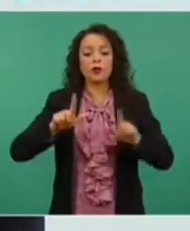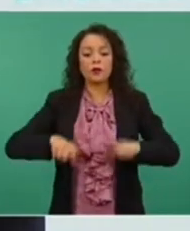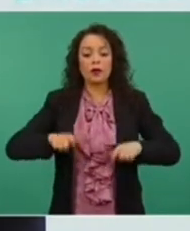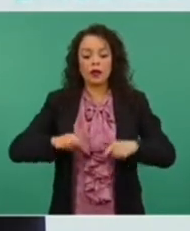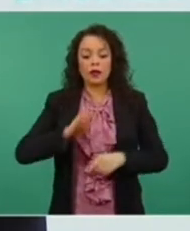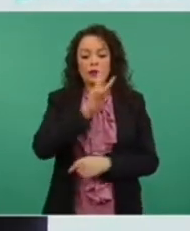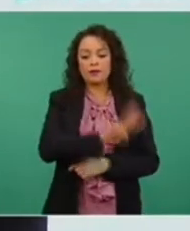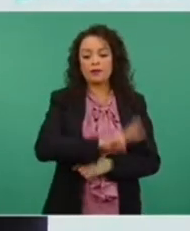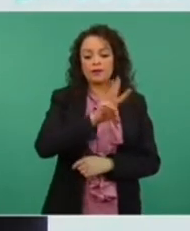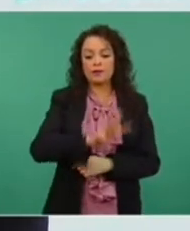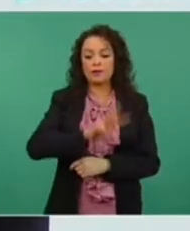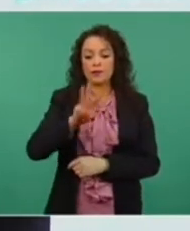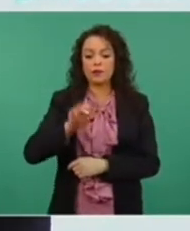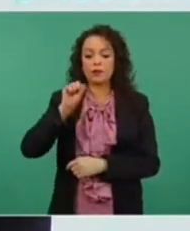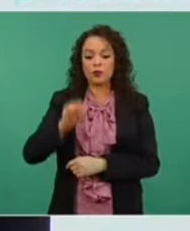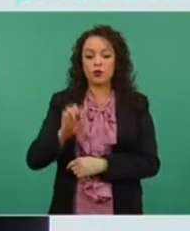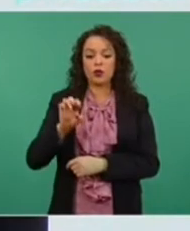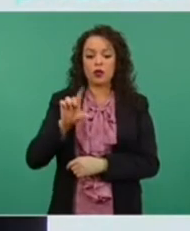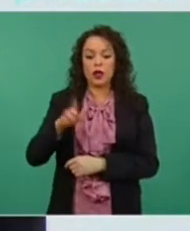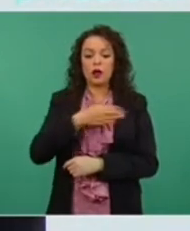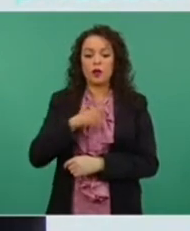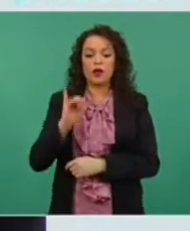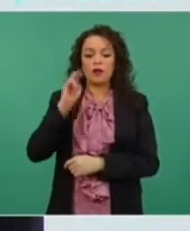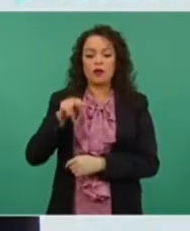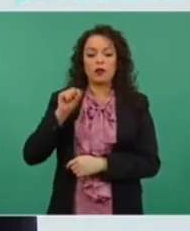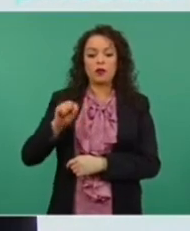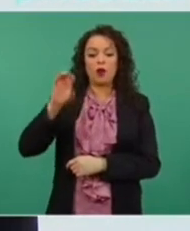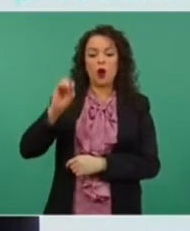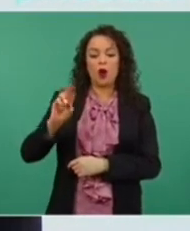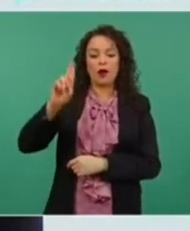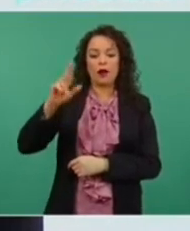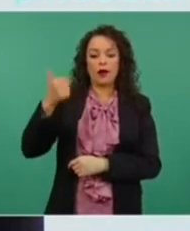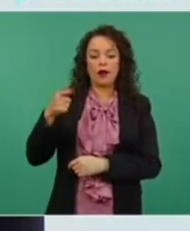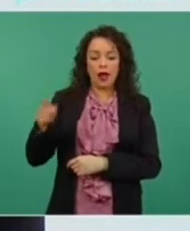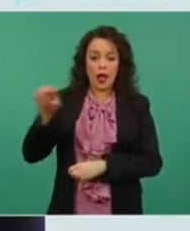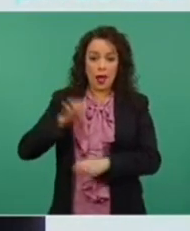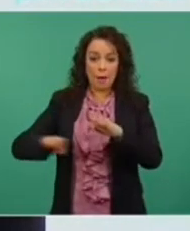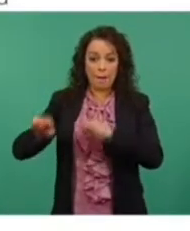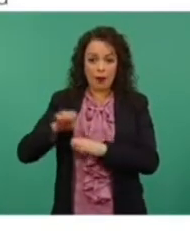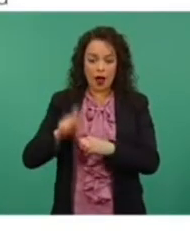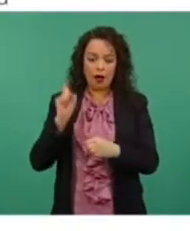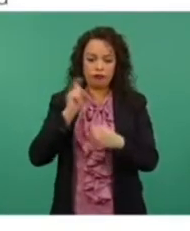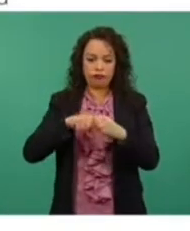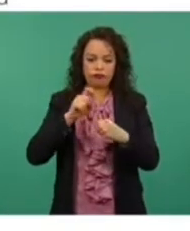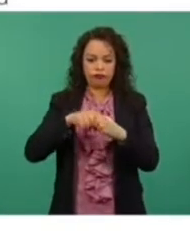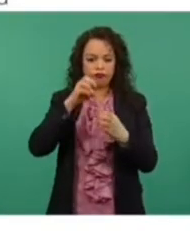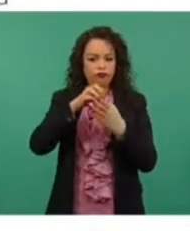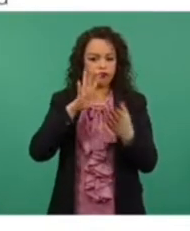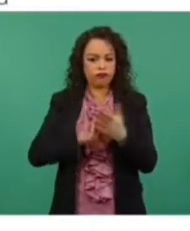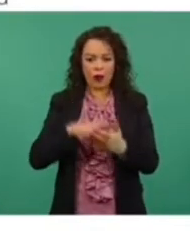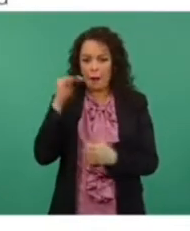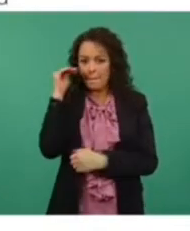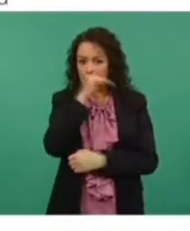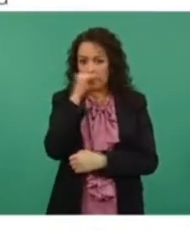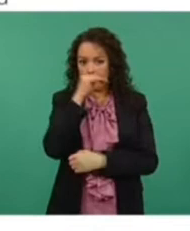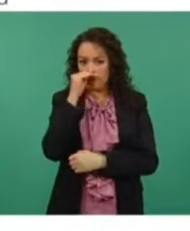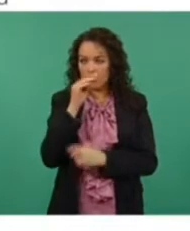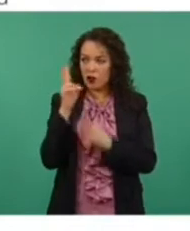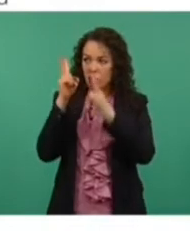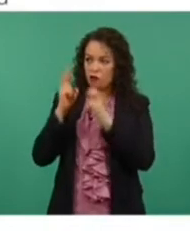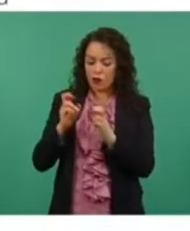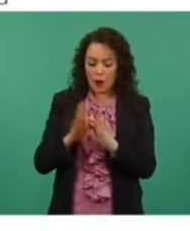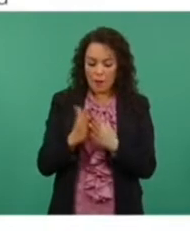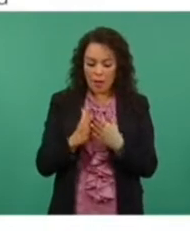www.elbuenfin.org, aquí las empresas se registran de forma gratuita, descargan un manual de